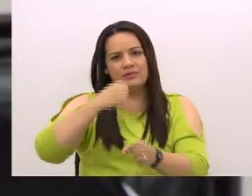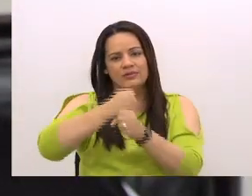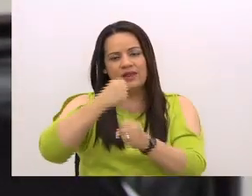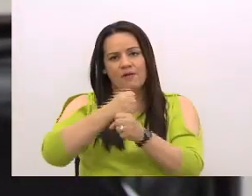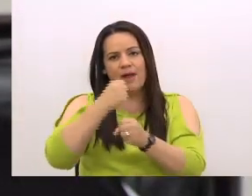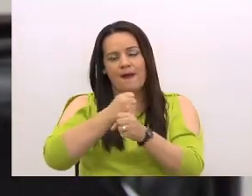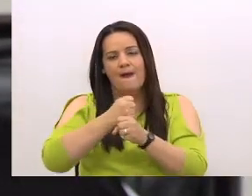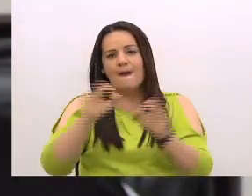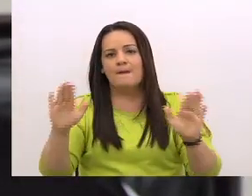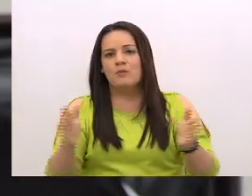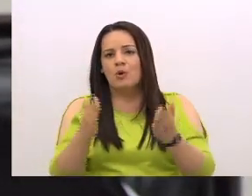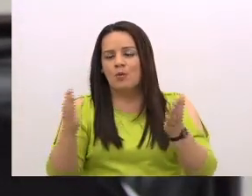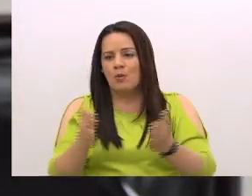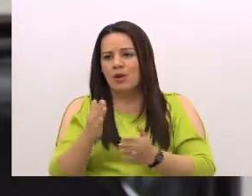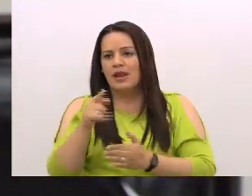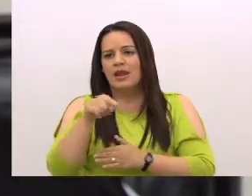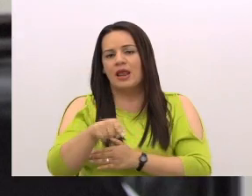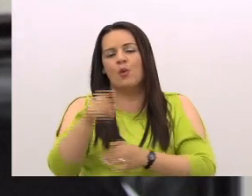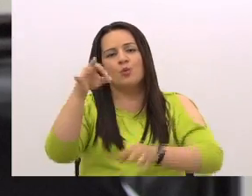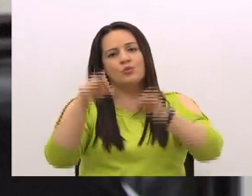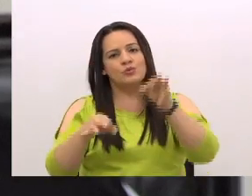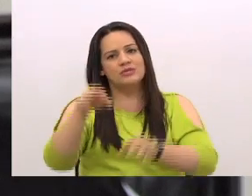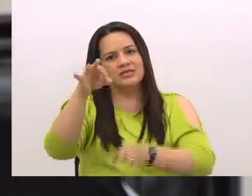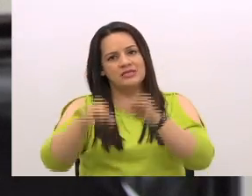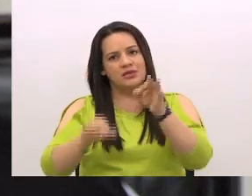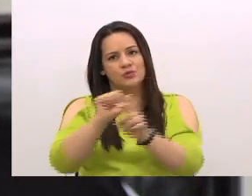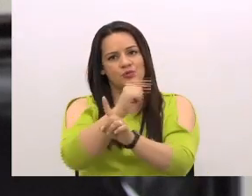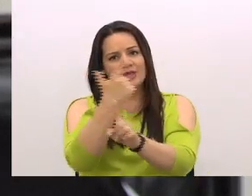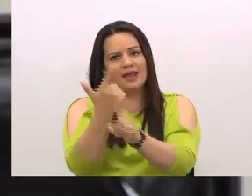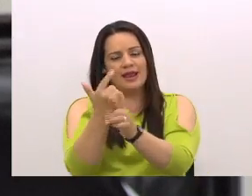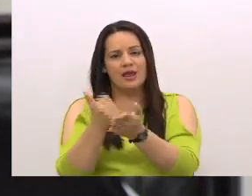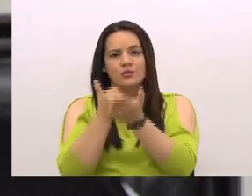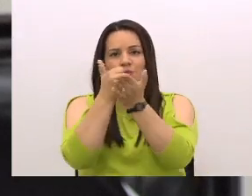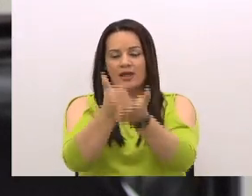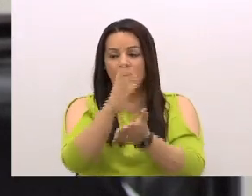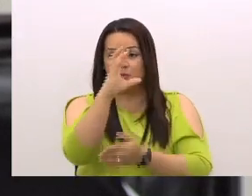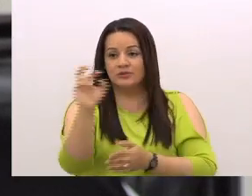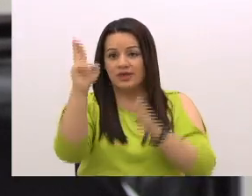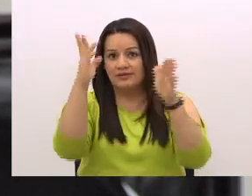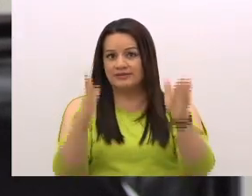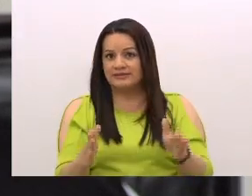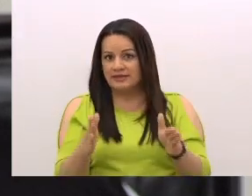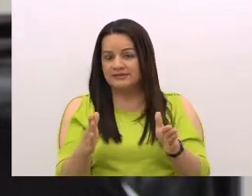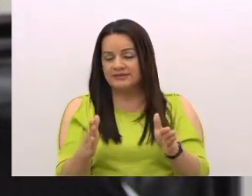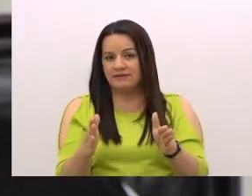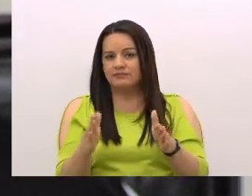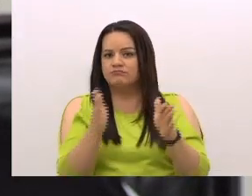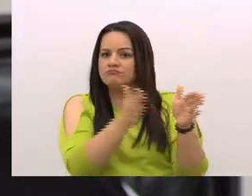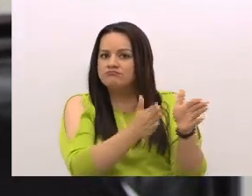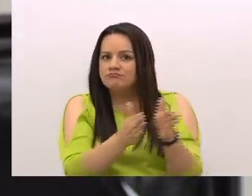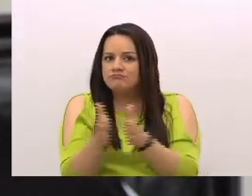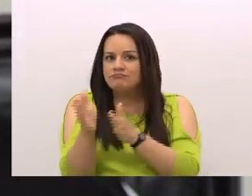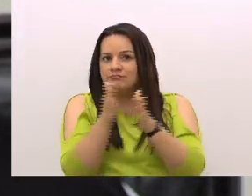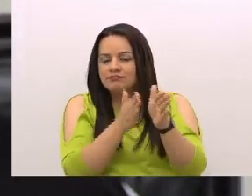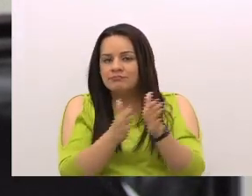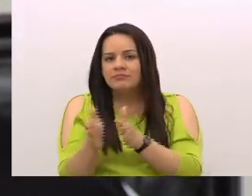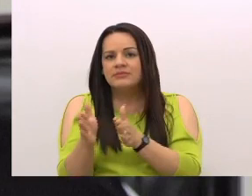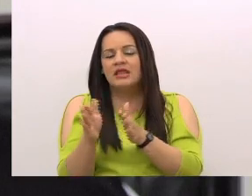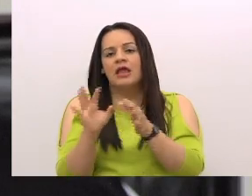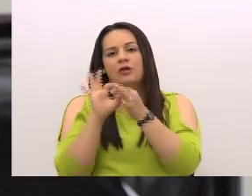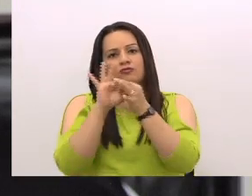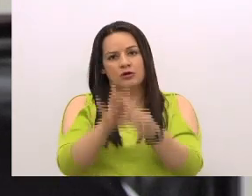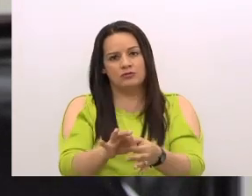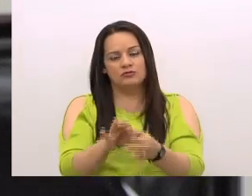promover la justicia social y ayudarle al costalicense a enderezarse, a ordenarse en materia